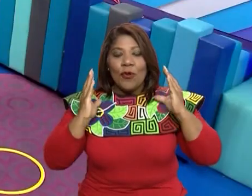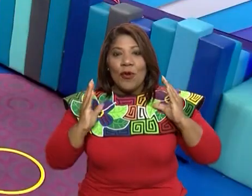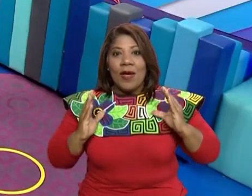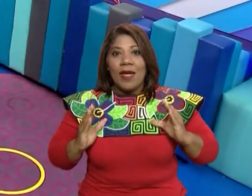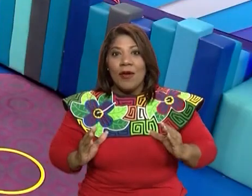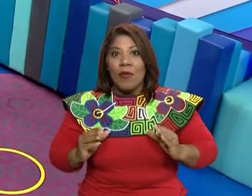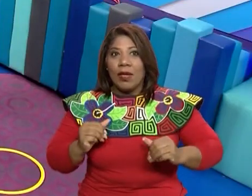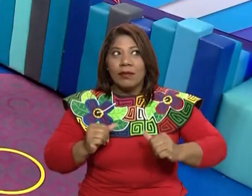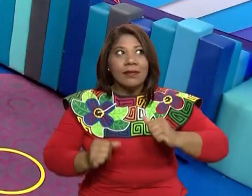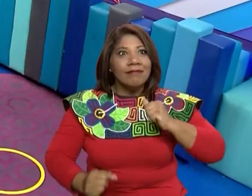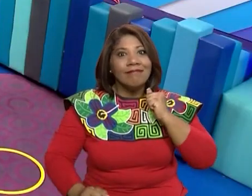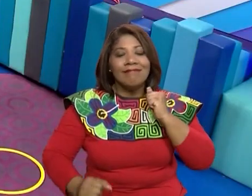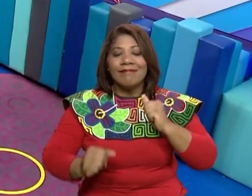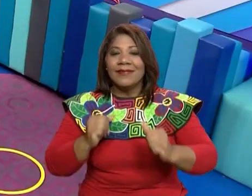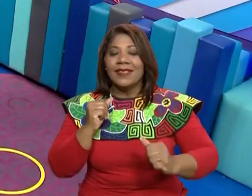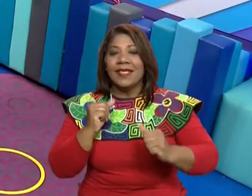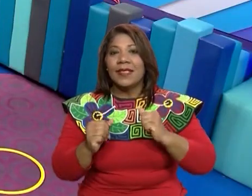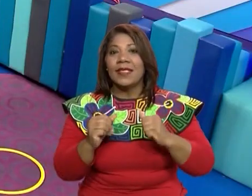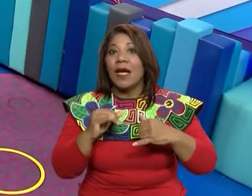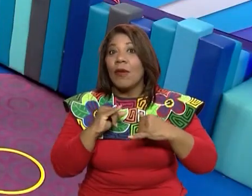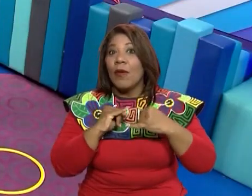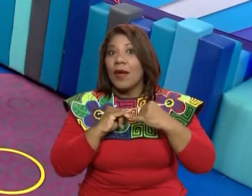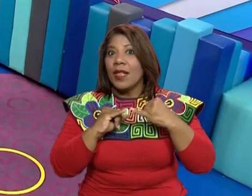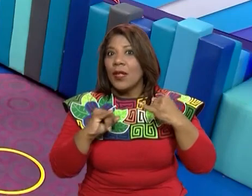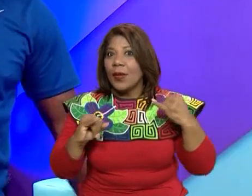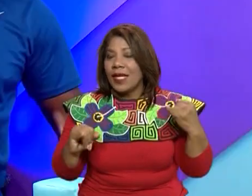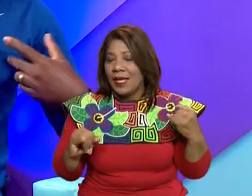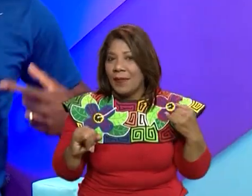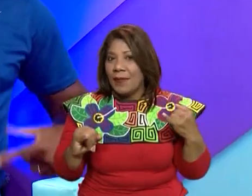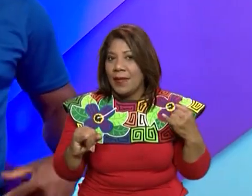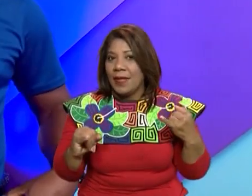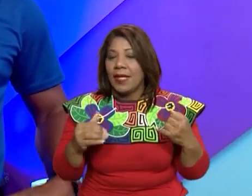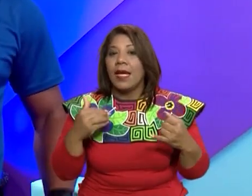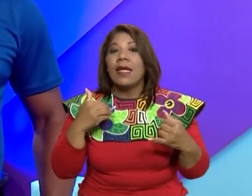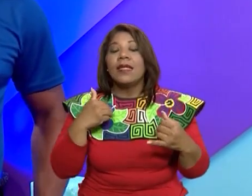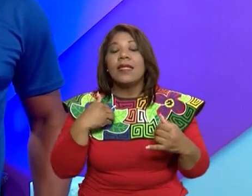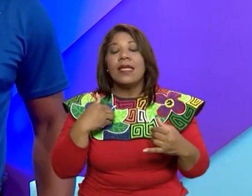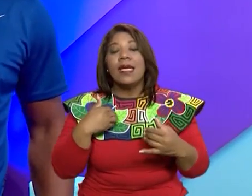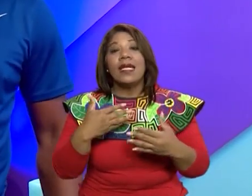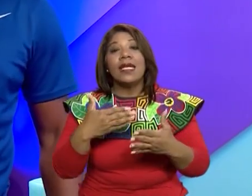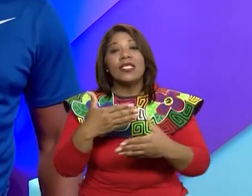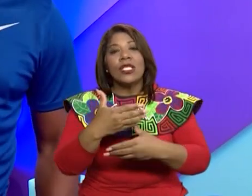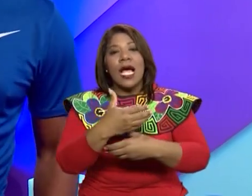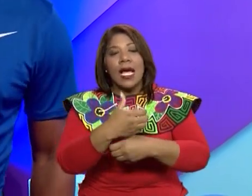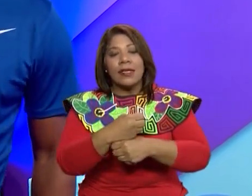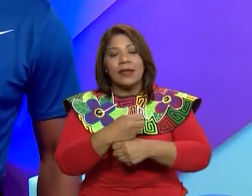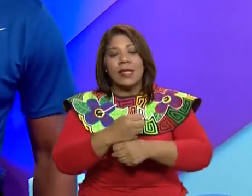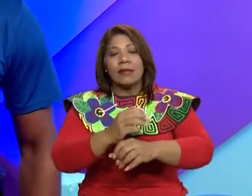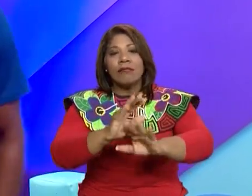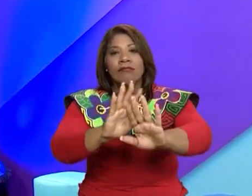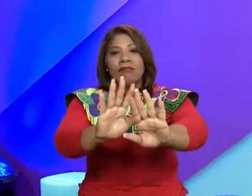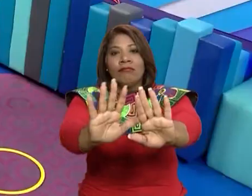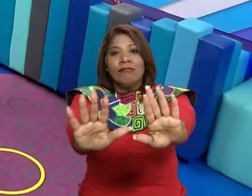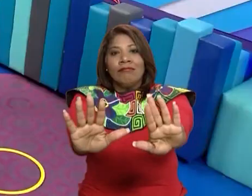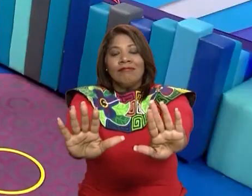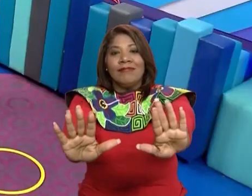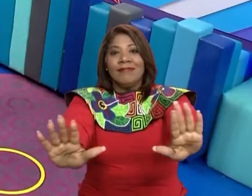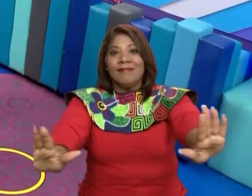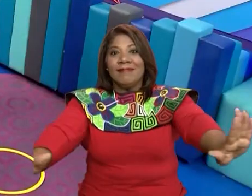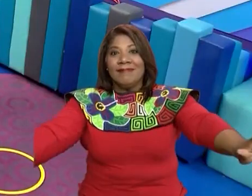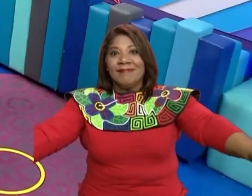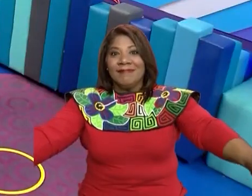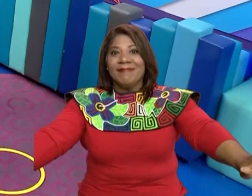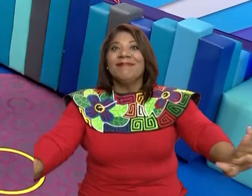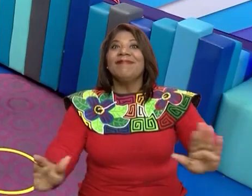Pero siempre que terminamos de hacer una actividad física como esta, tenemos que hacer un estiramiento de los músculos que trabajamos. Así que, separamos las